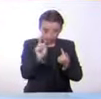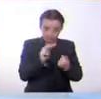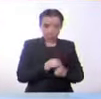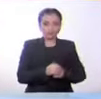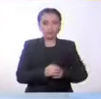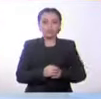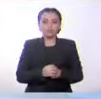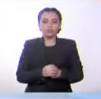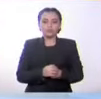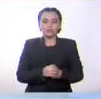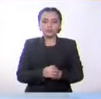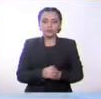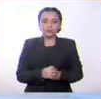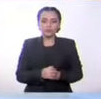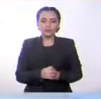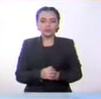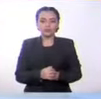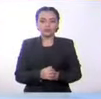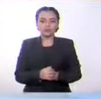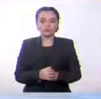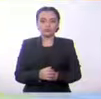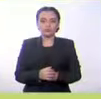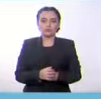Observemos la primera imagen.